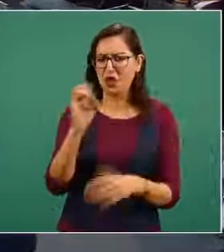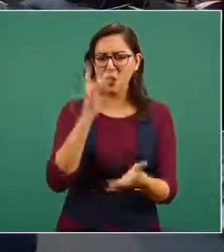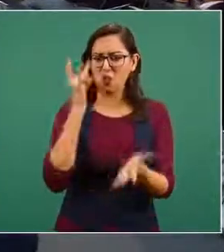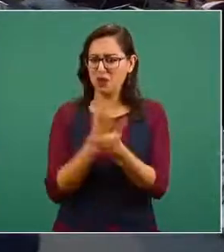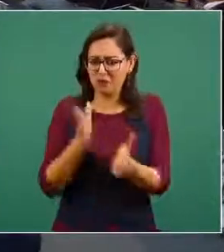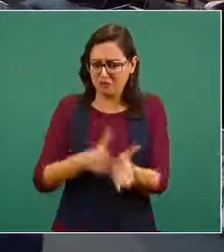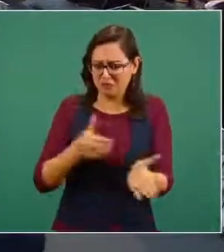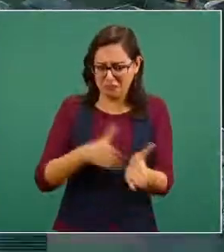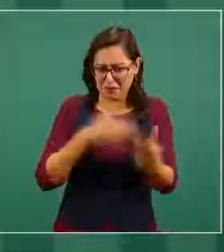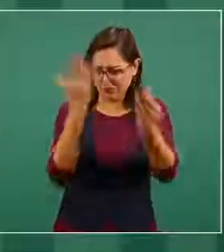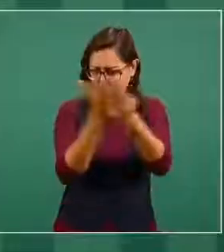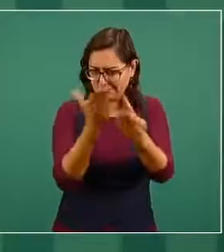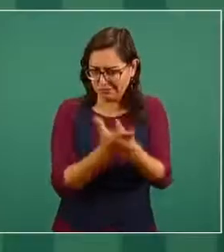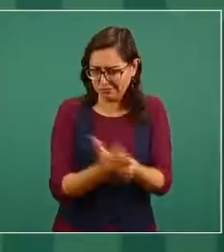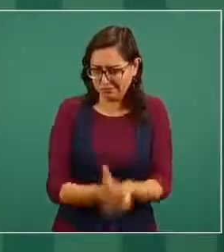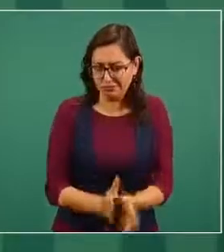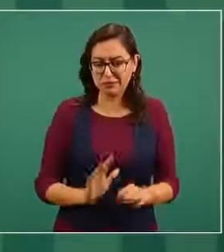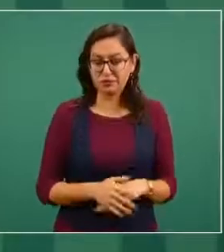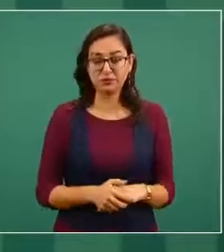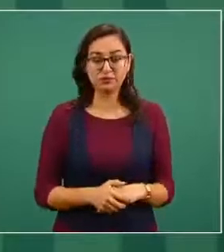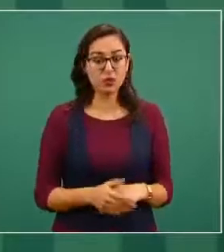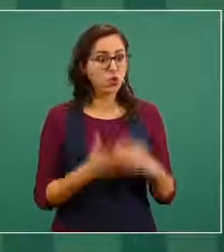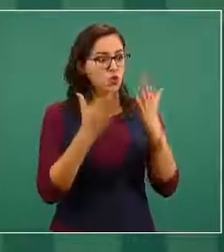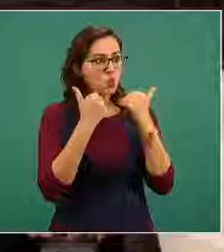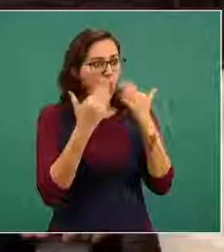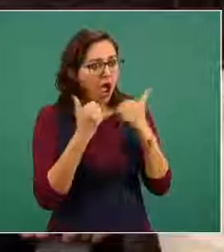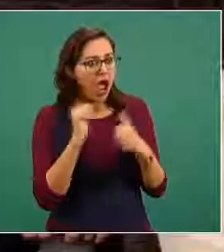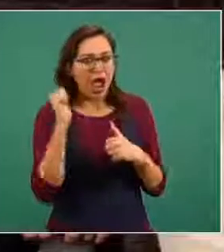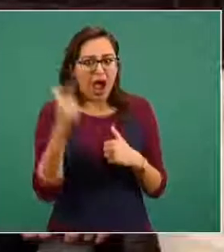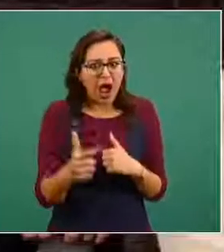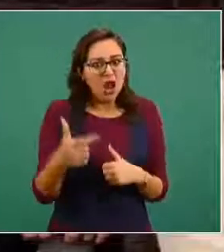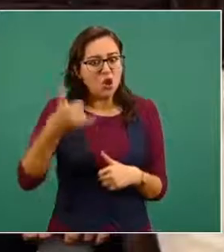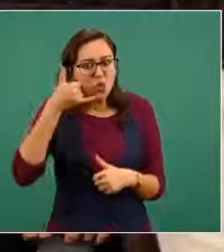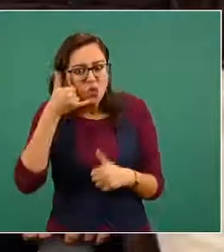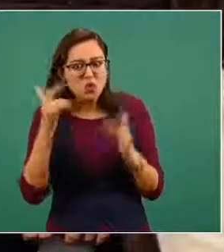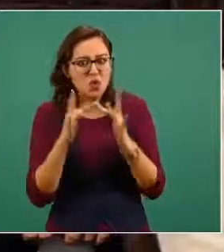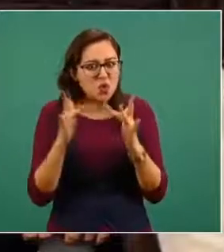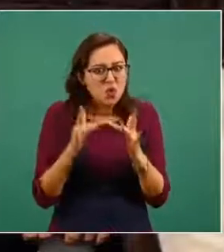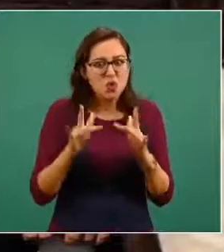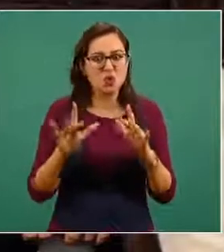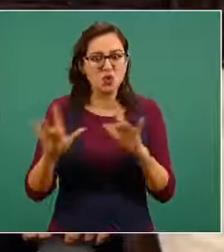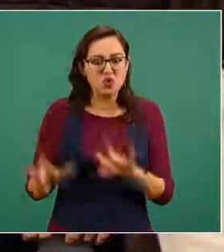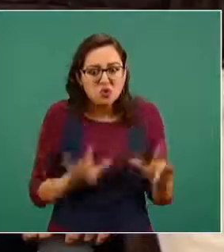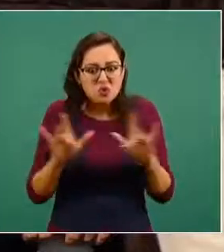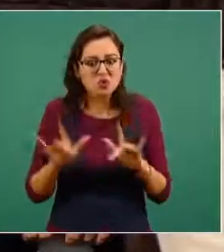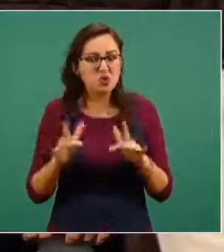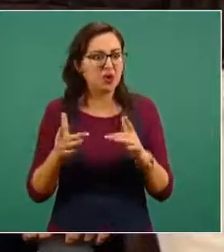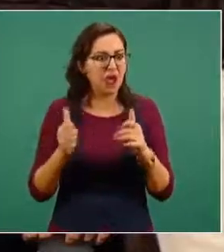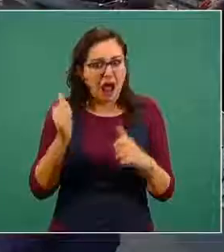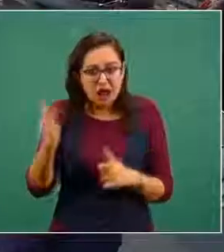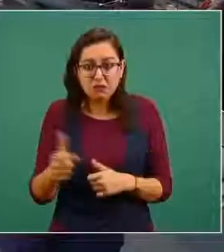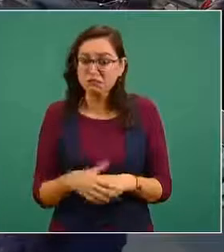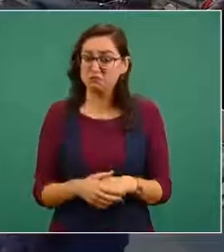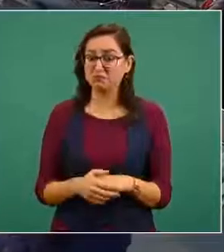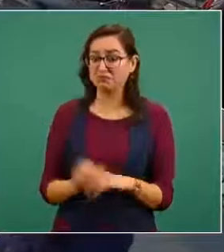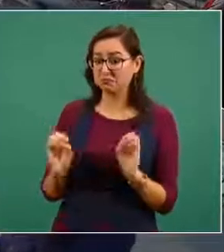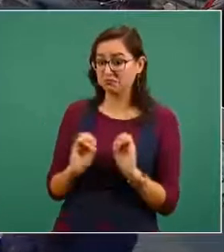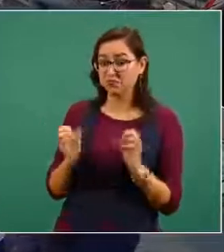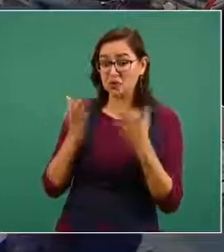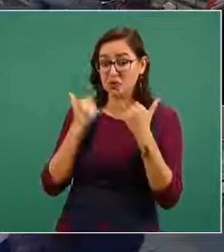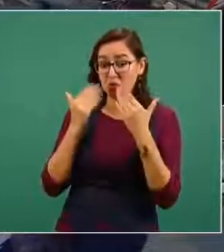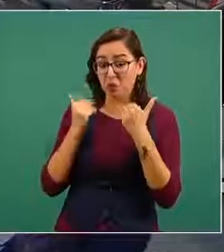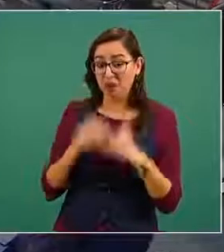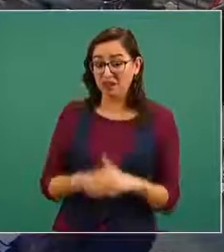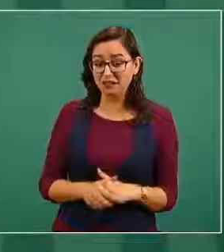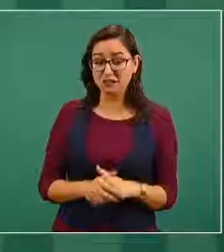sabemos por lo que se entregó en la valija diplomática no existen conversaciones telefónicas grabaciones o transcripciones que yo sepa no no sé si la Fiscalía haya recibido